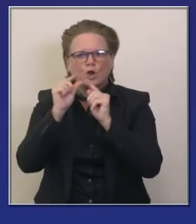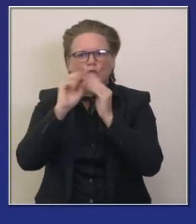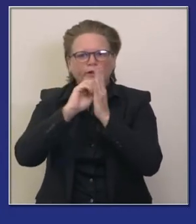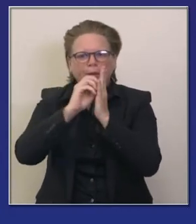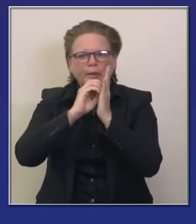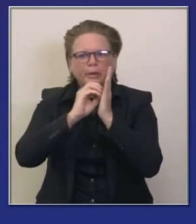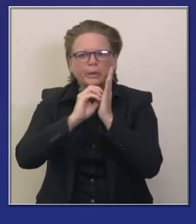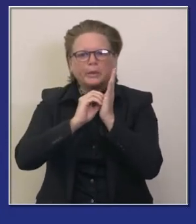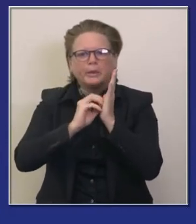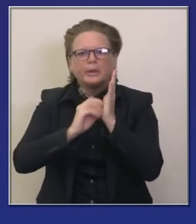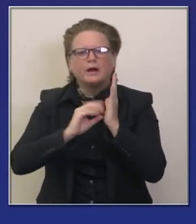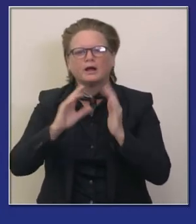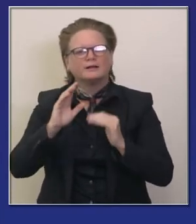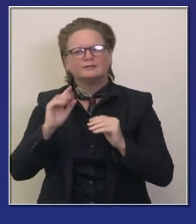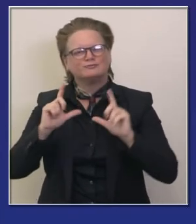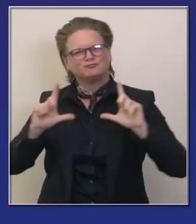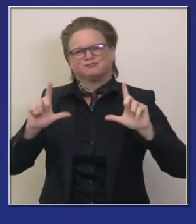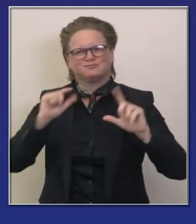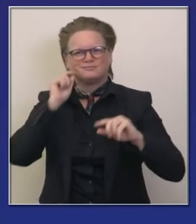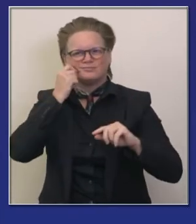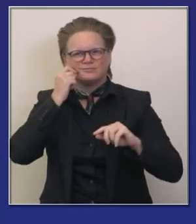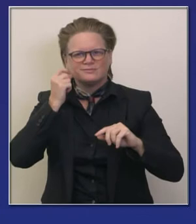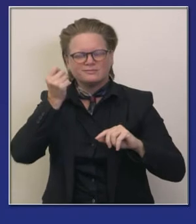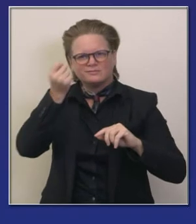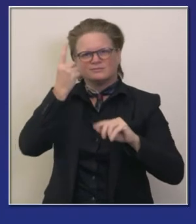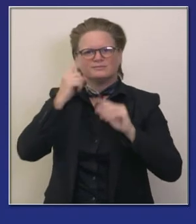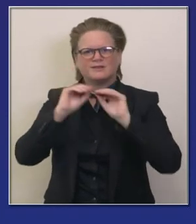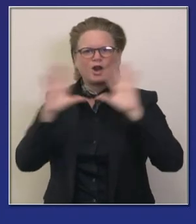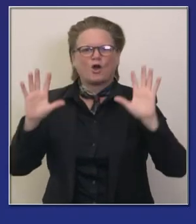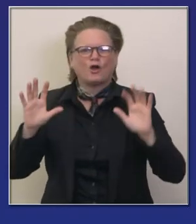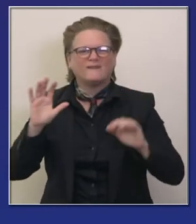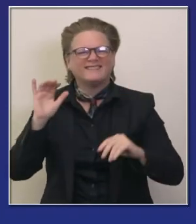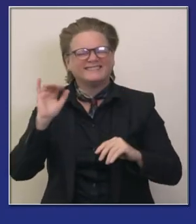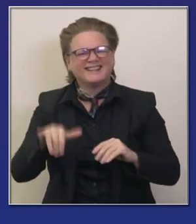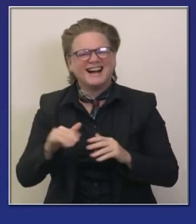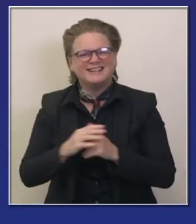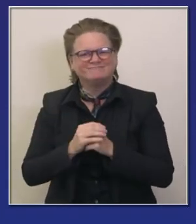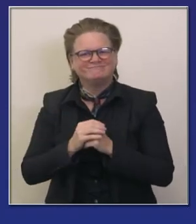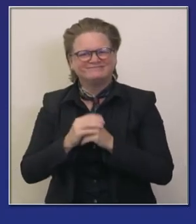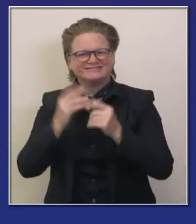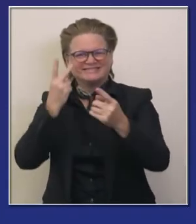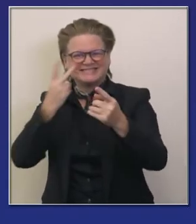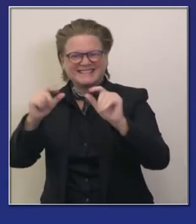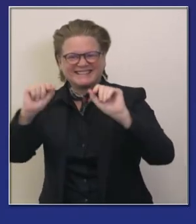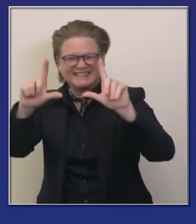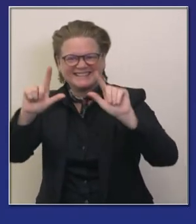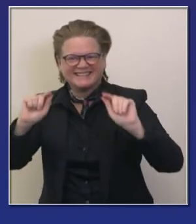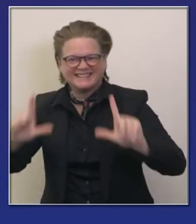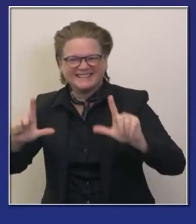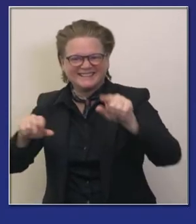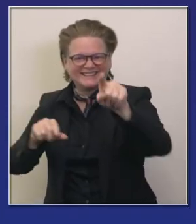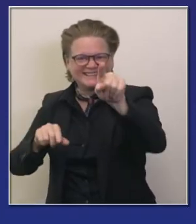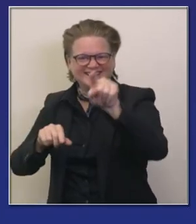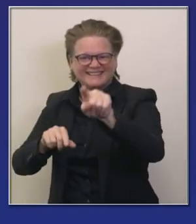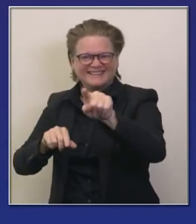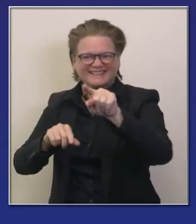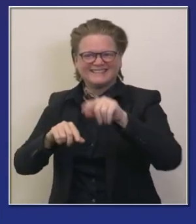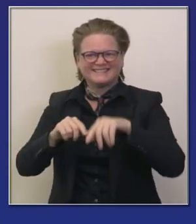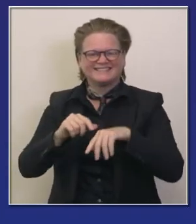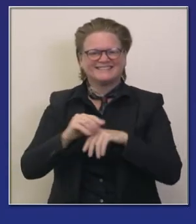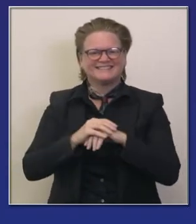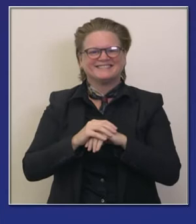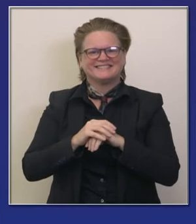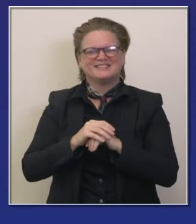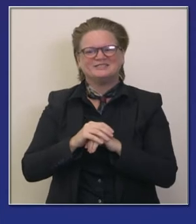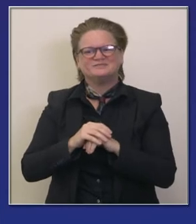público algunas mostramos la semana pasada verán más de estos en las próximas semanas incluyendo imágenes como